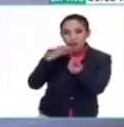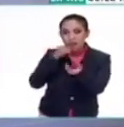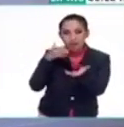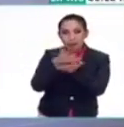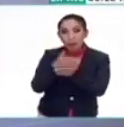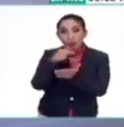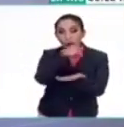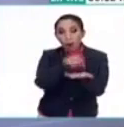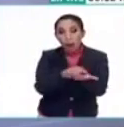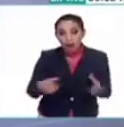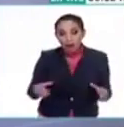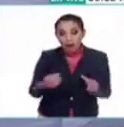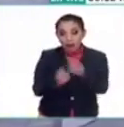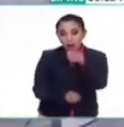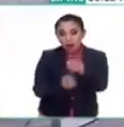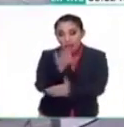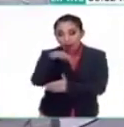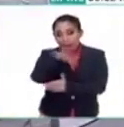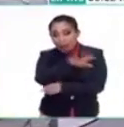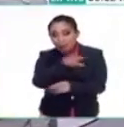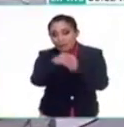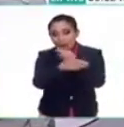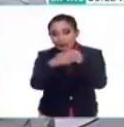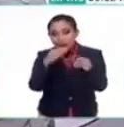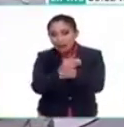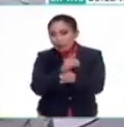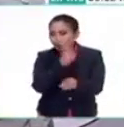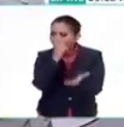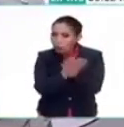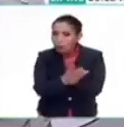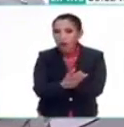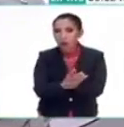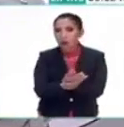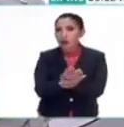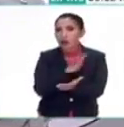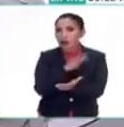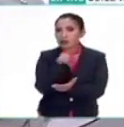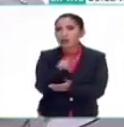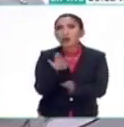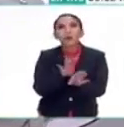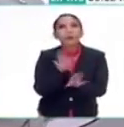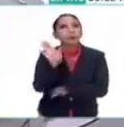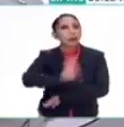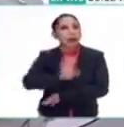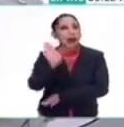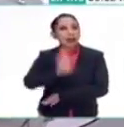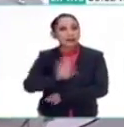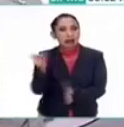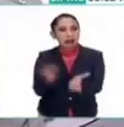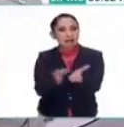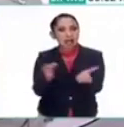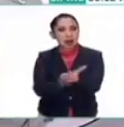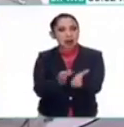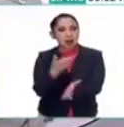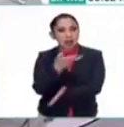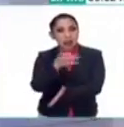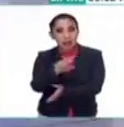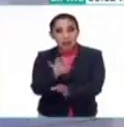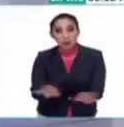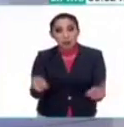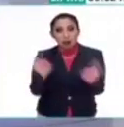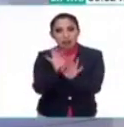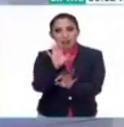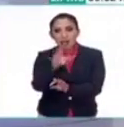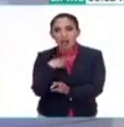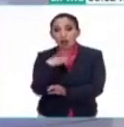Porque es una zona volcánica, hay un material que es excepcional, algo así como si fuera el acero o el hierro para nosotros, que es